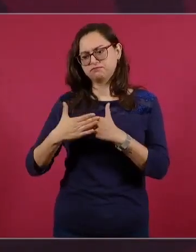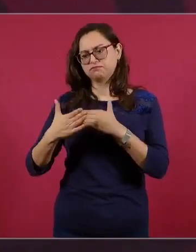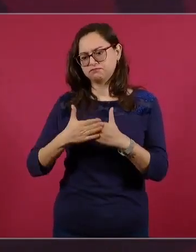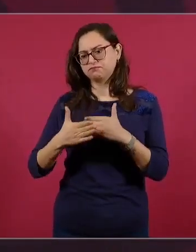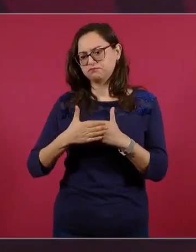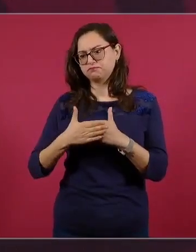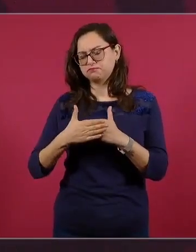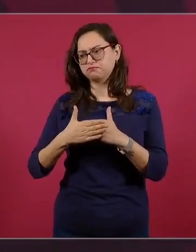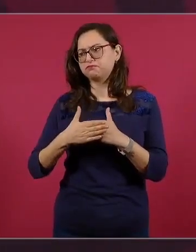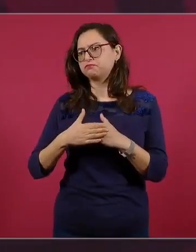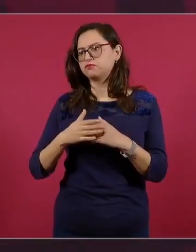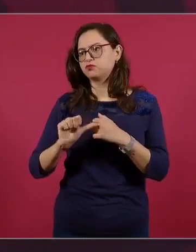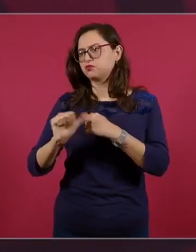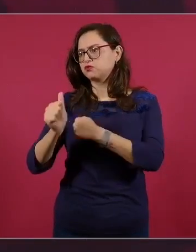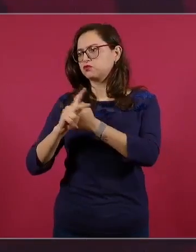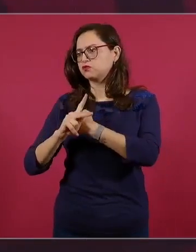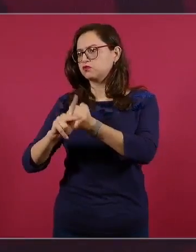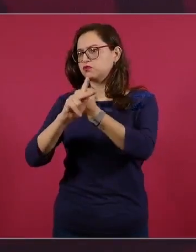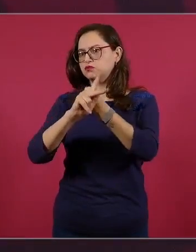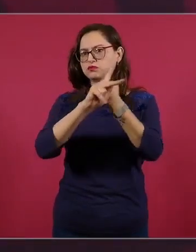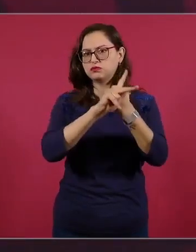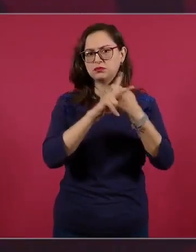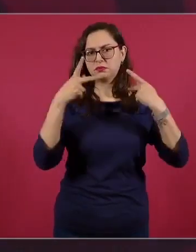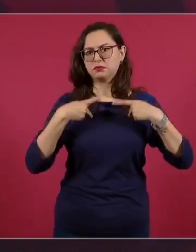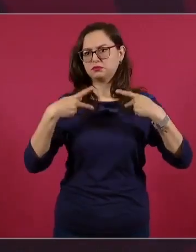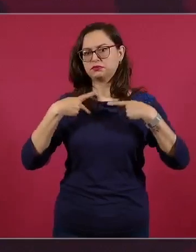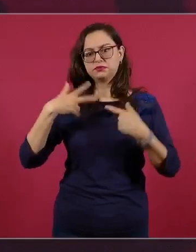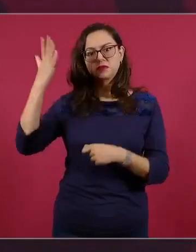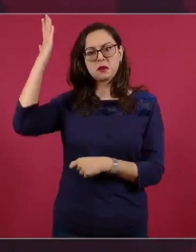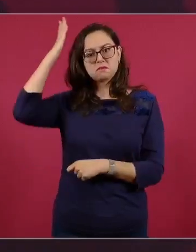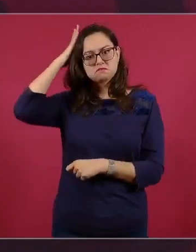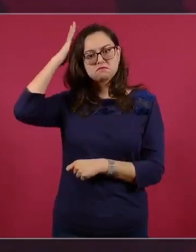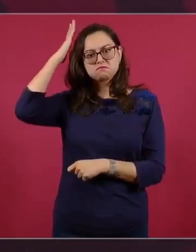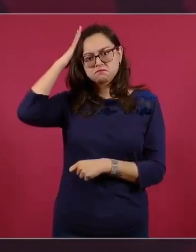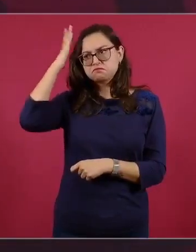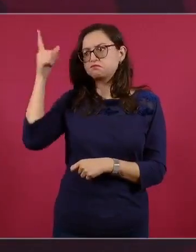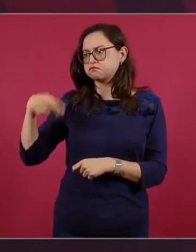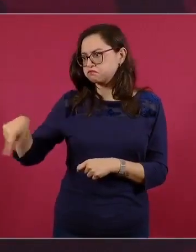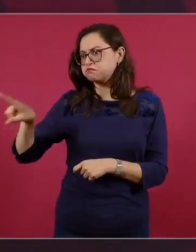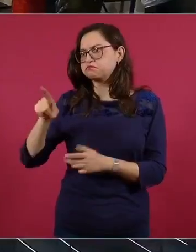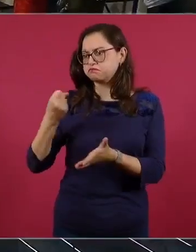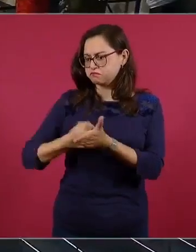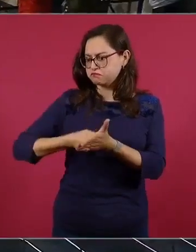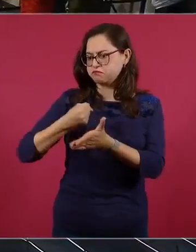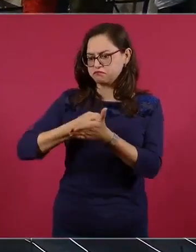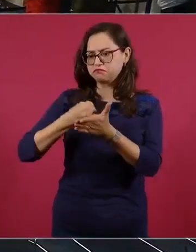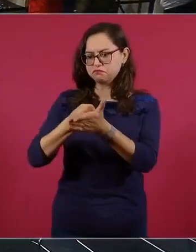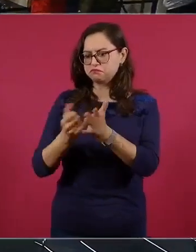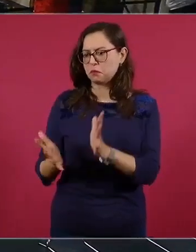distintos países países van a seguir participando para